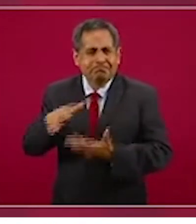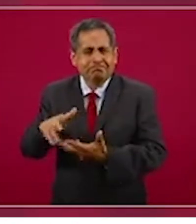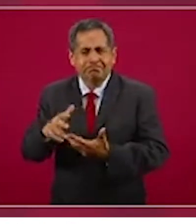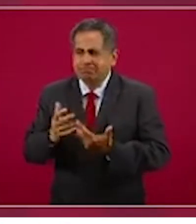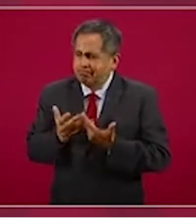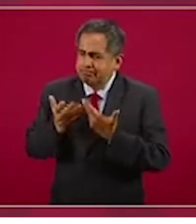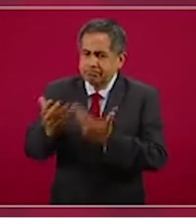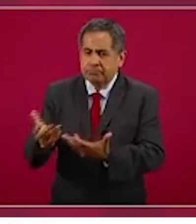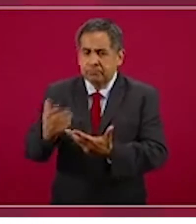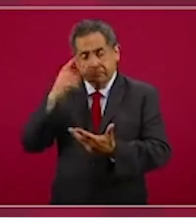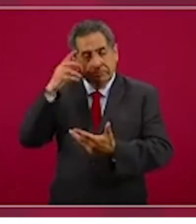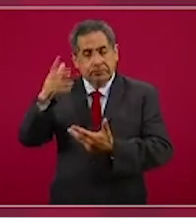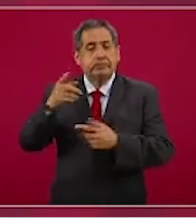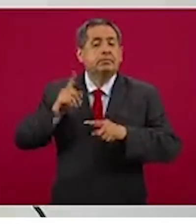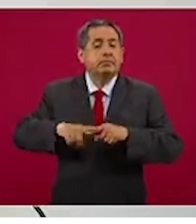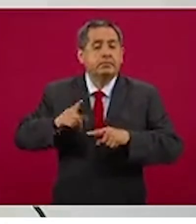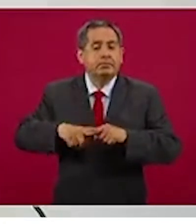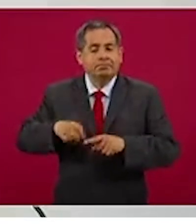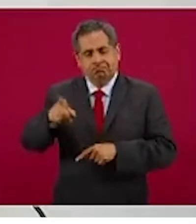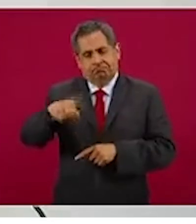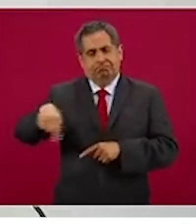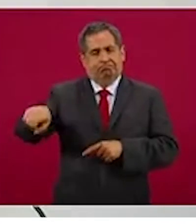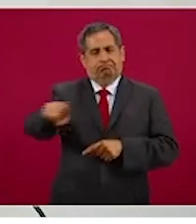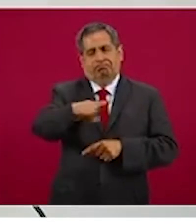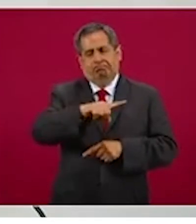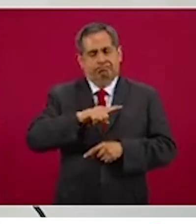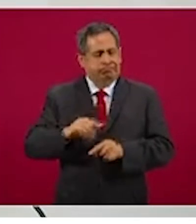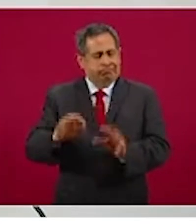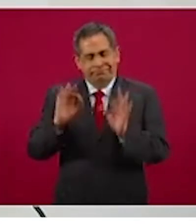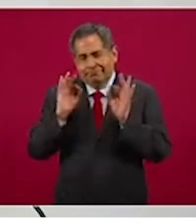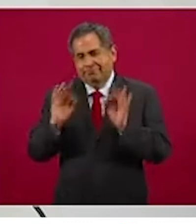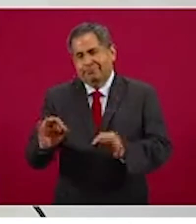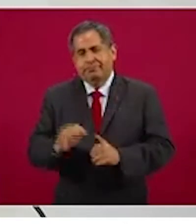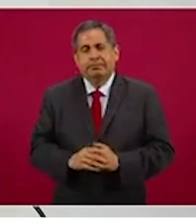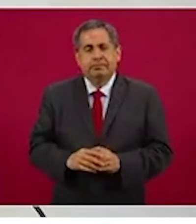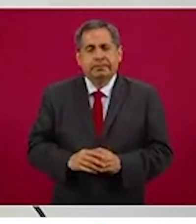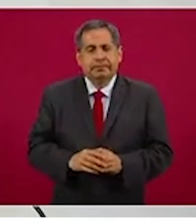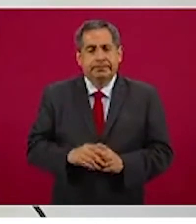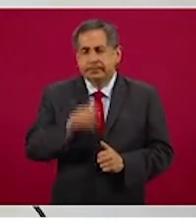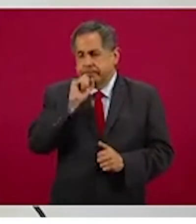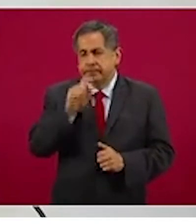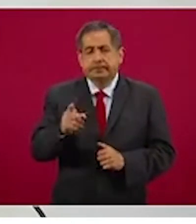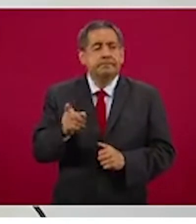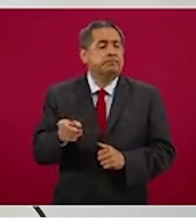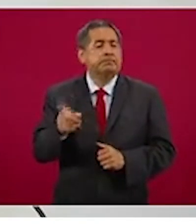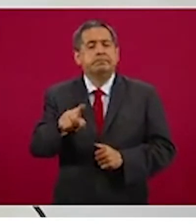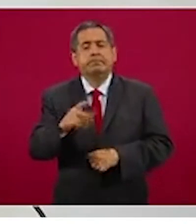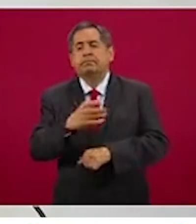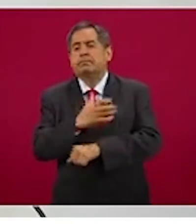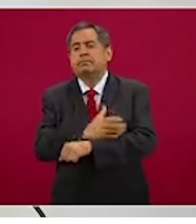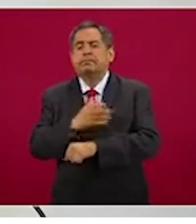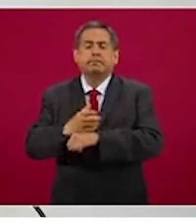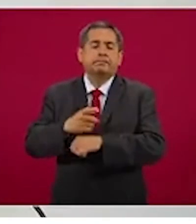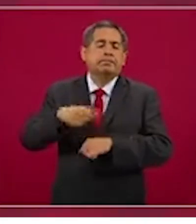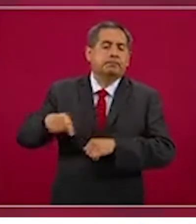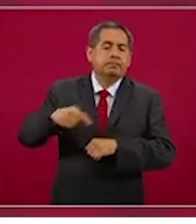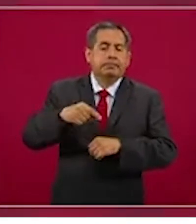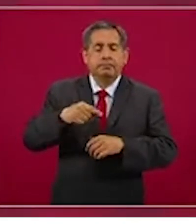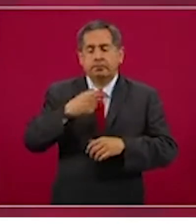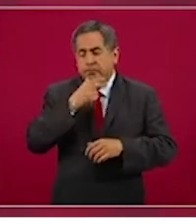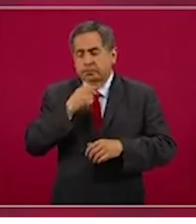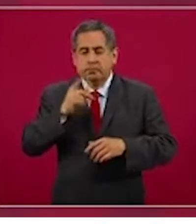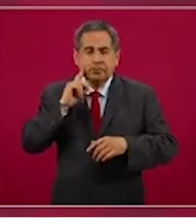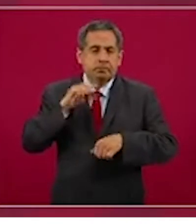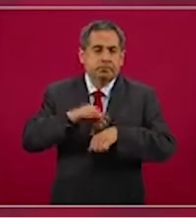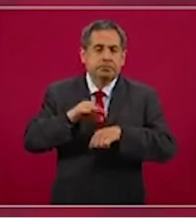generaciones futuras, son ustedes. También celebramos a las compañeras y a los compañeros caídos